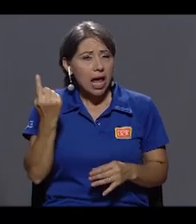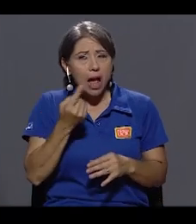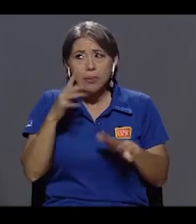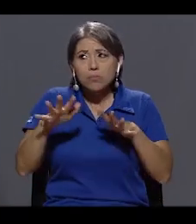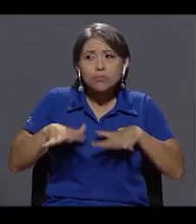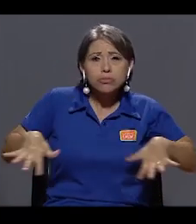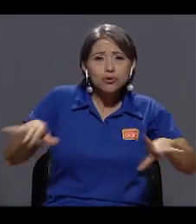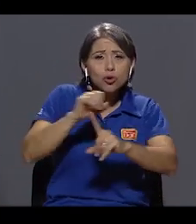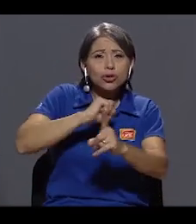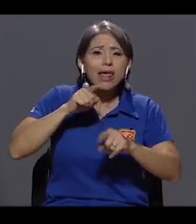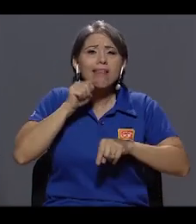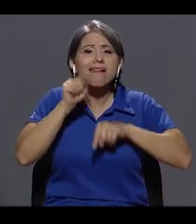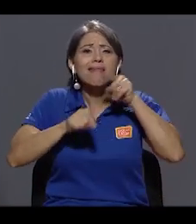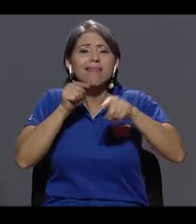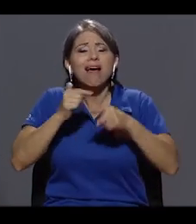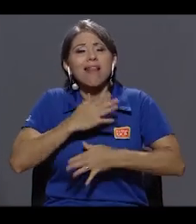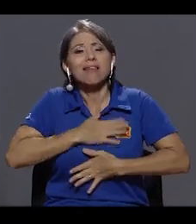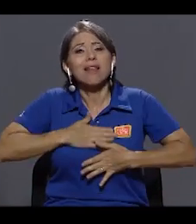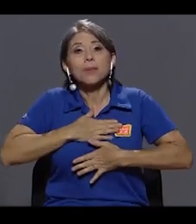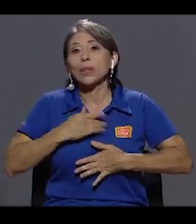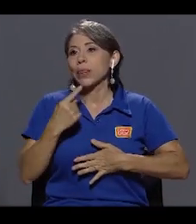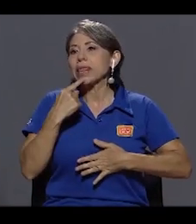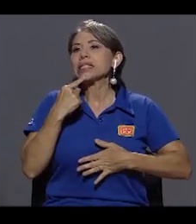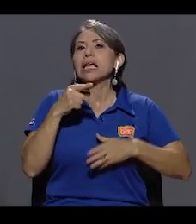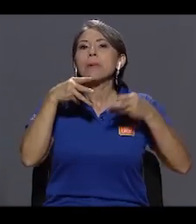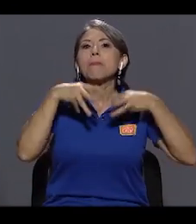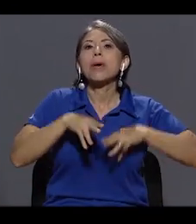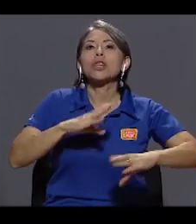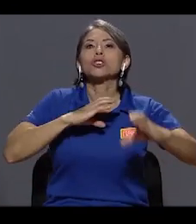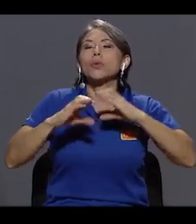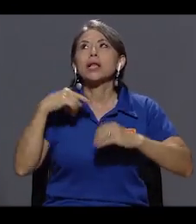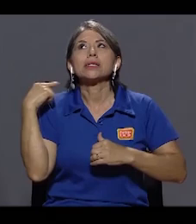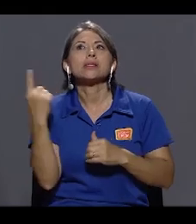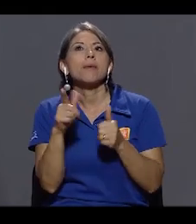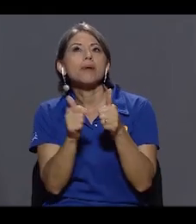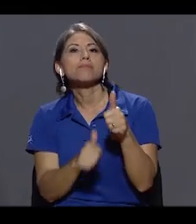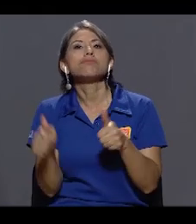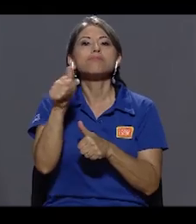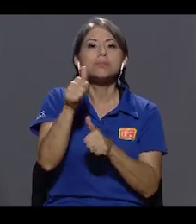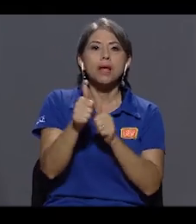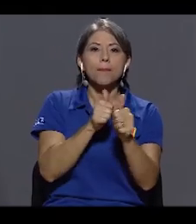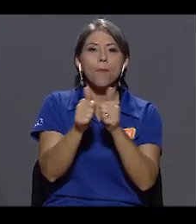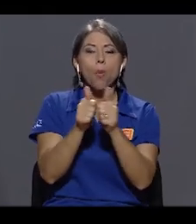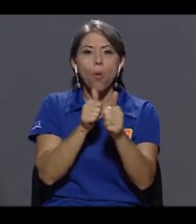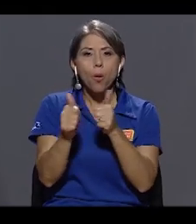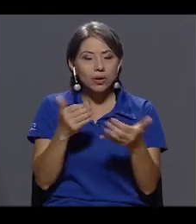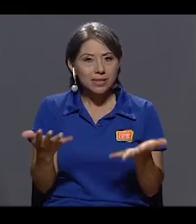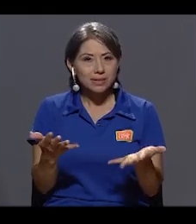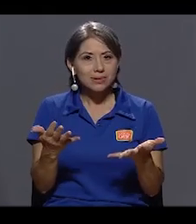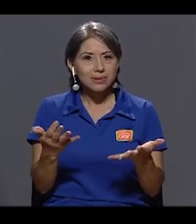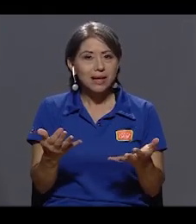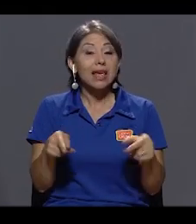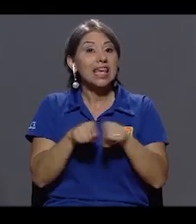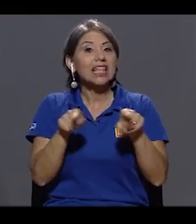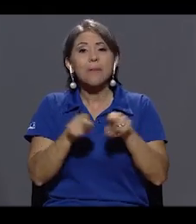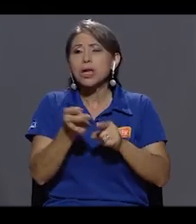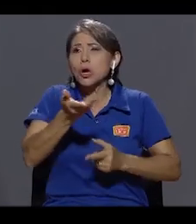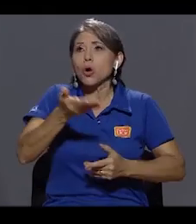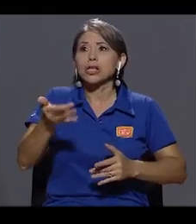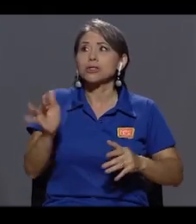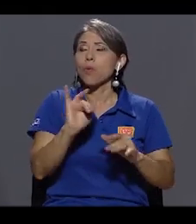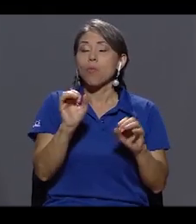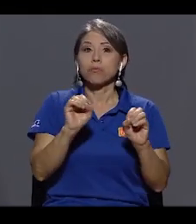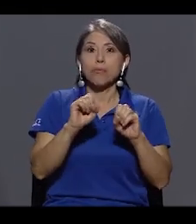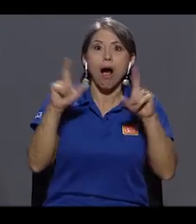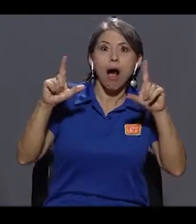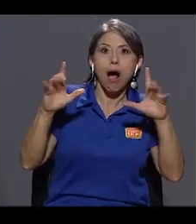hace críticas sobre el entretenimiento. Y dicen, los medios de comunicación privilegian los deportes y casualmente lo que es muchas veces sensacionalista.